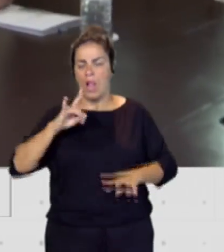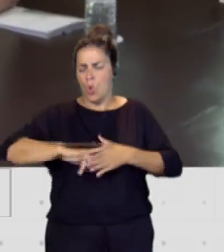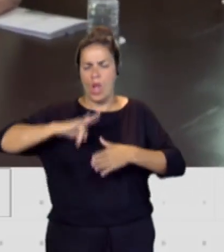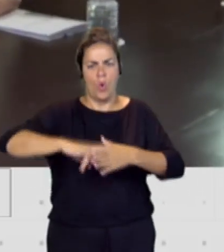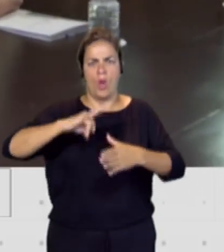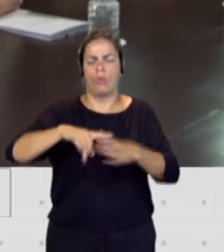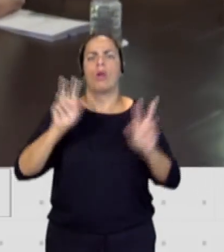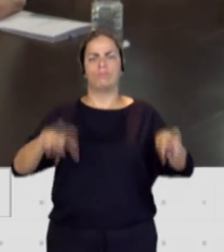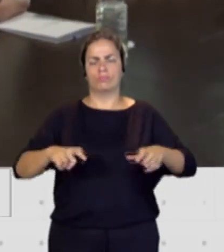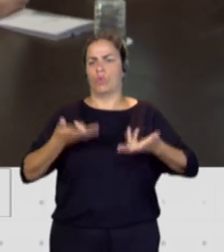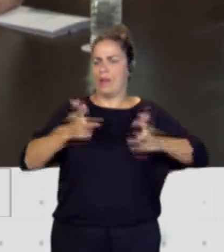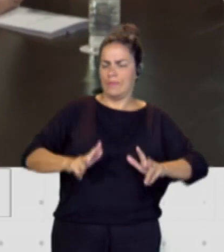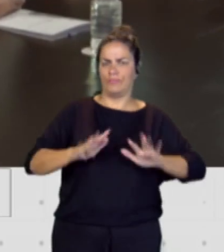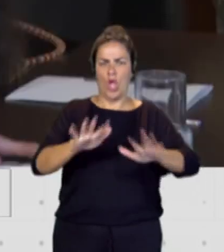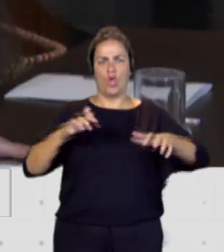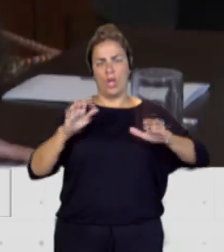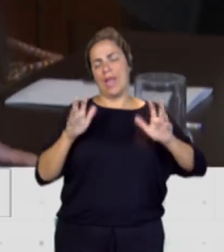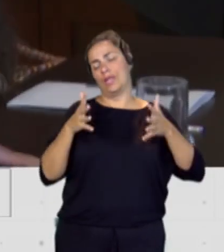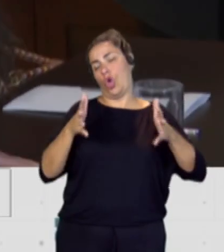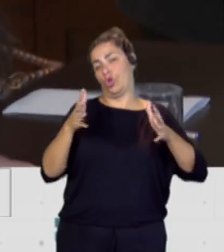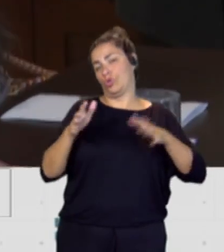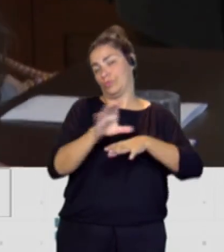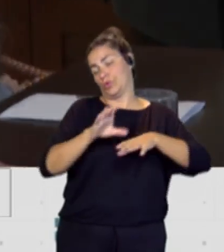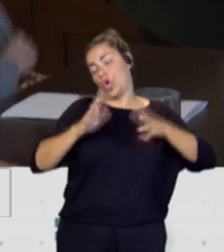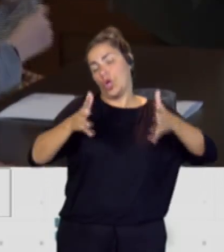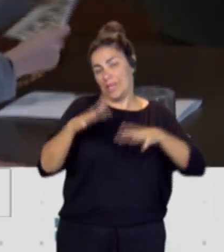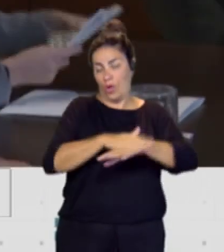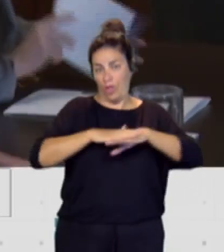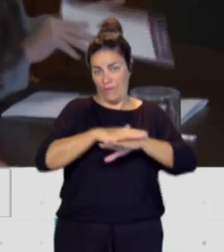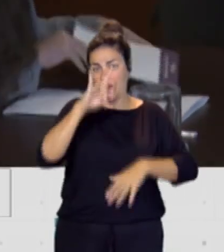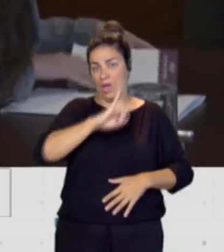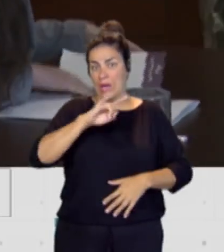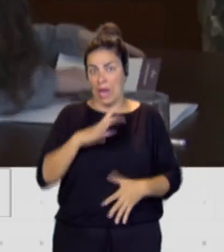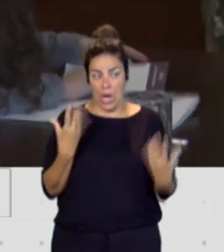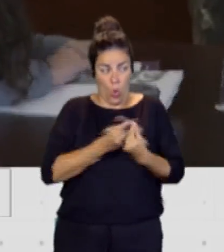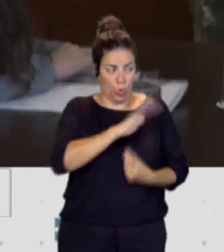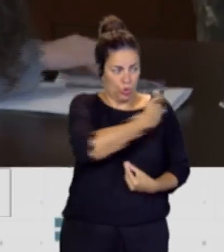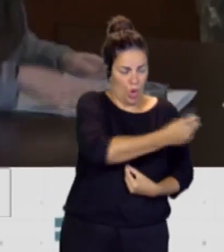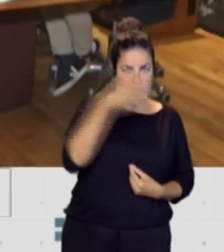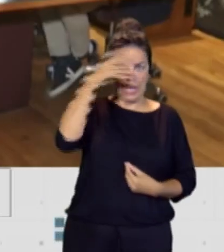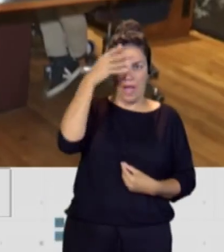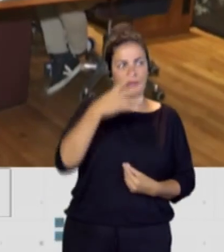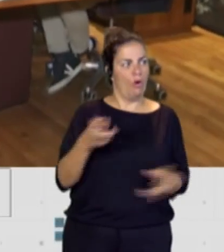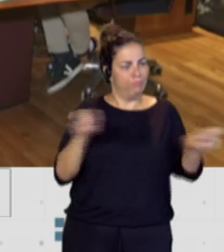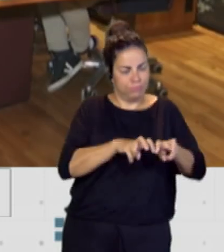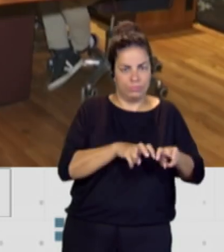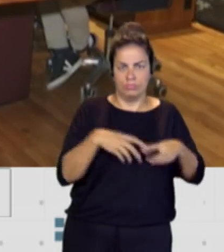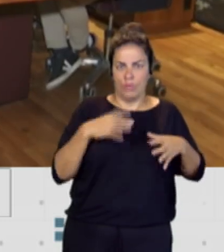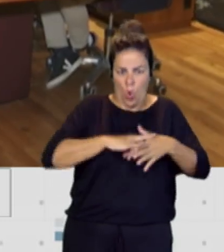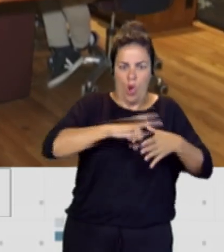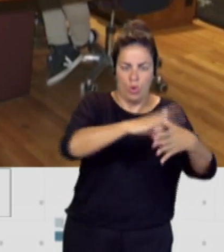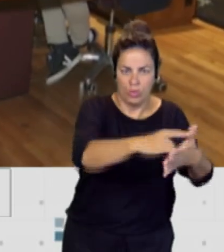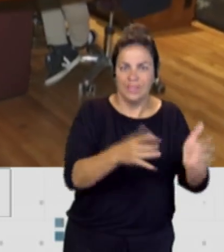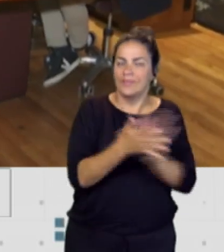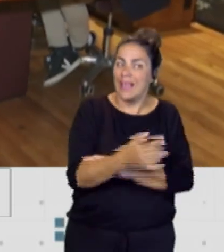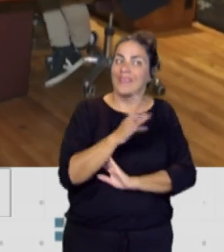de Canarias al lado del señor Clavijo. Por lo tanto, esa corresponsabilidad, ese empuje y ese liderazgo que se tiene